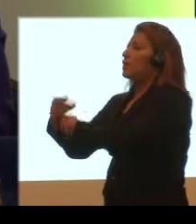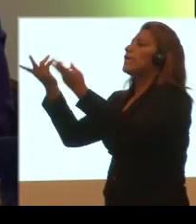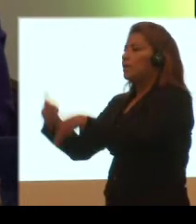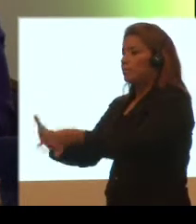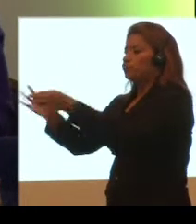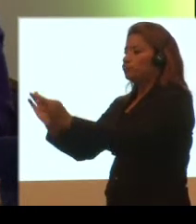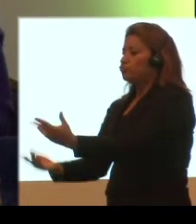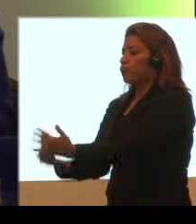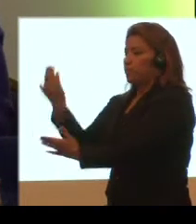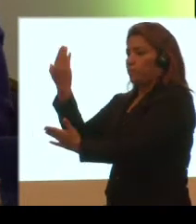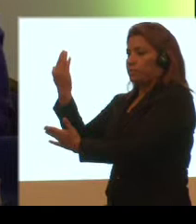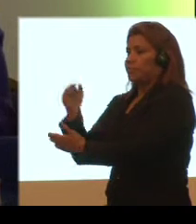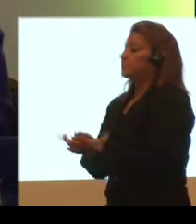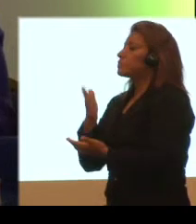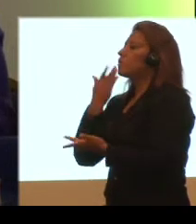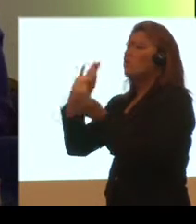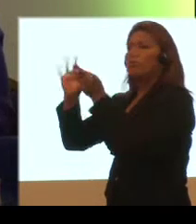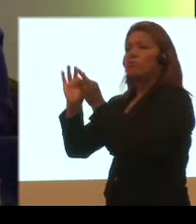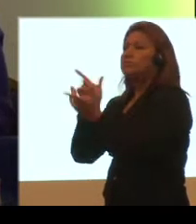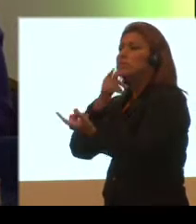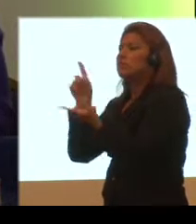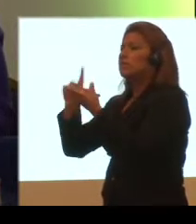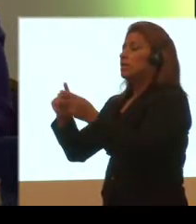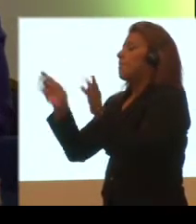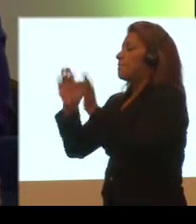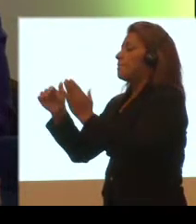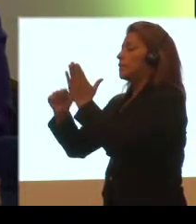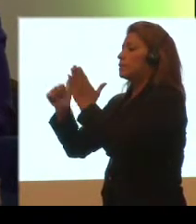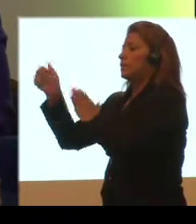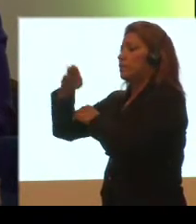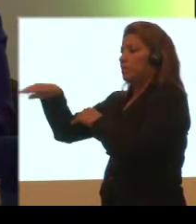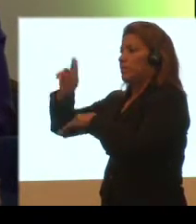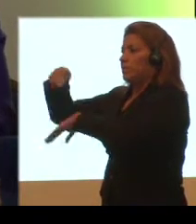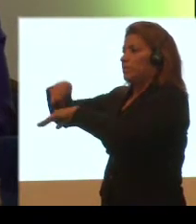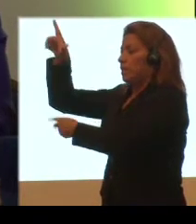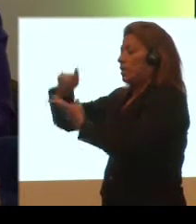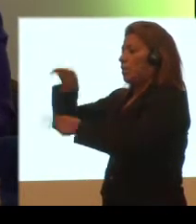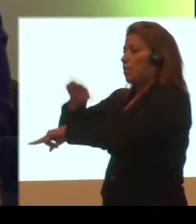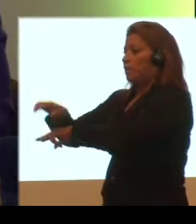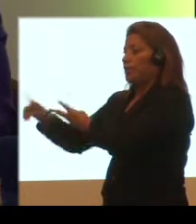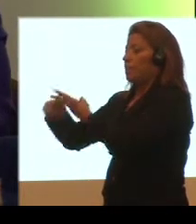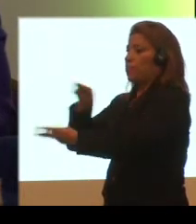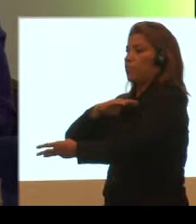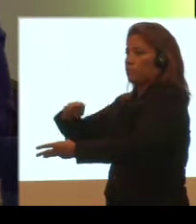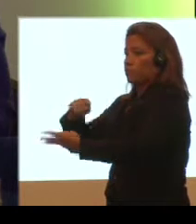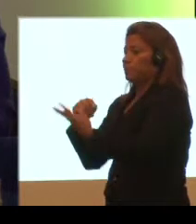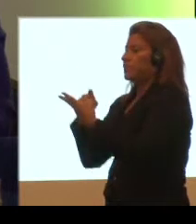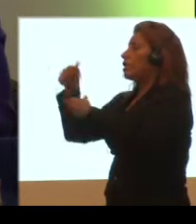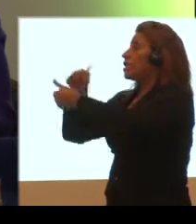remediación. Funcionan los comités de gestión de riesgos en los niveles nacional, provincial y municipal.